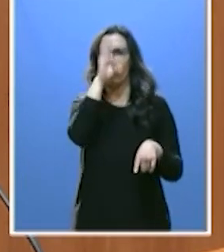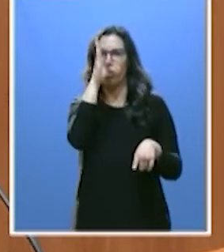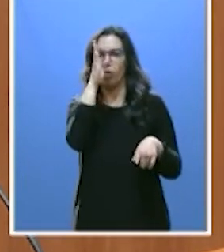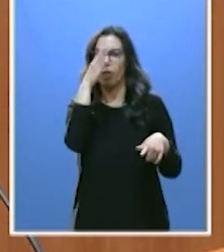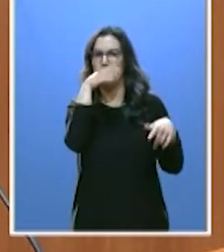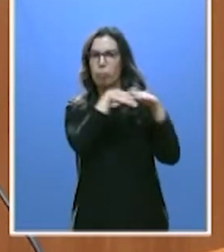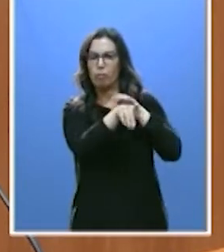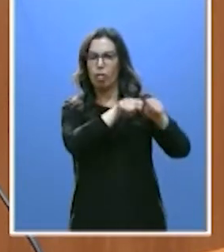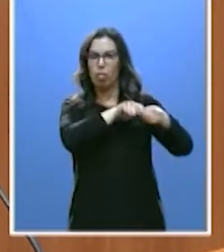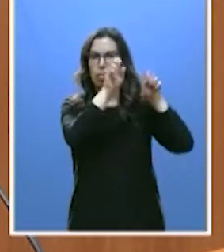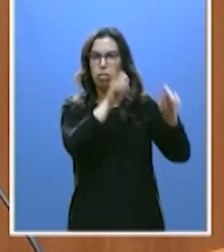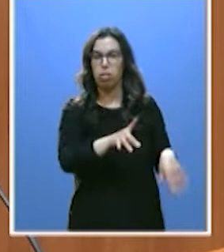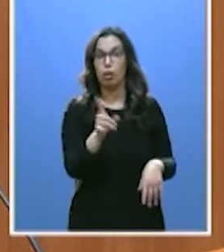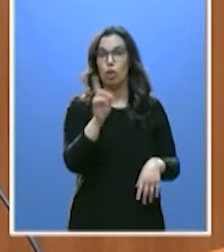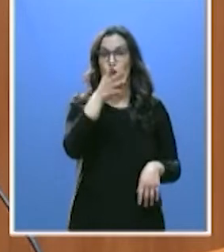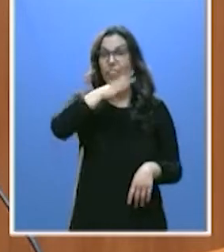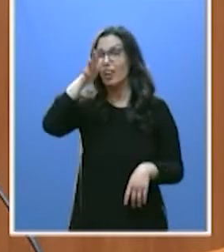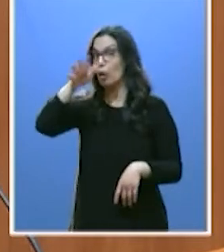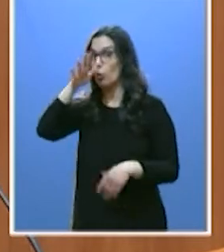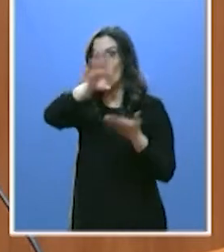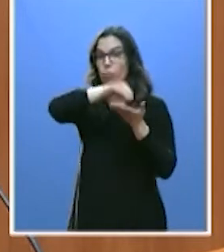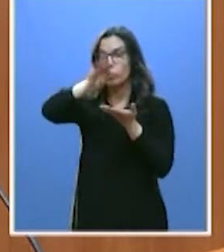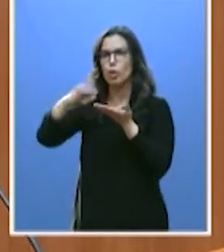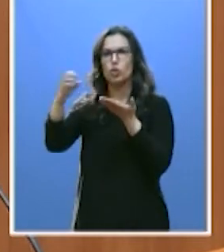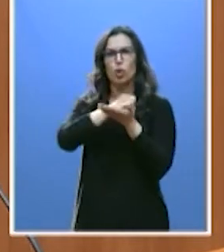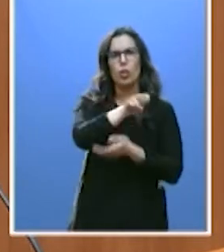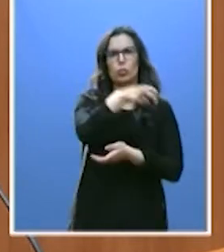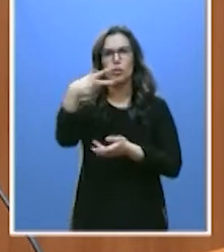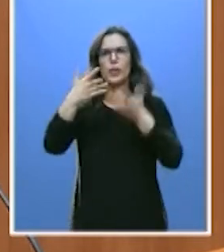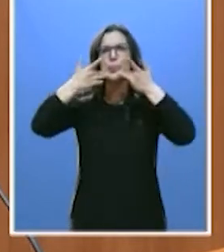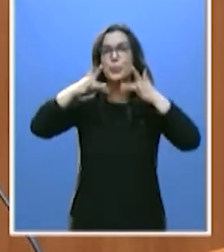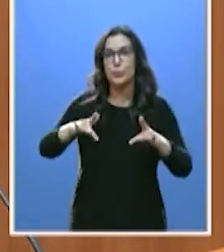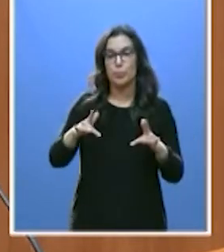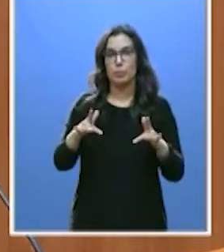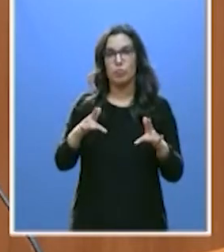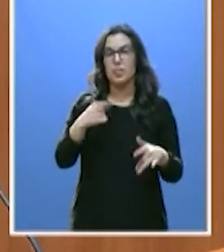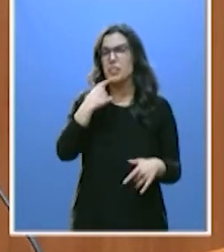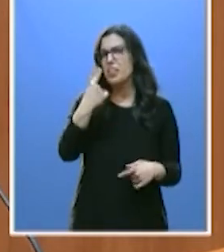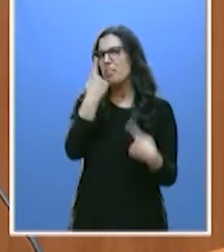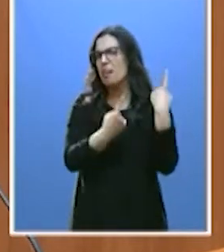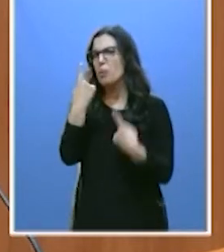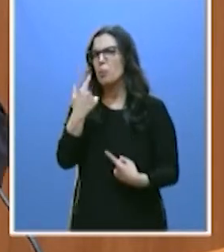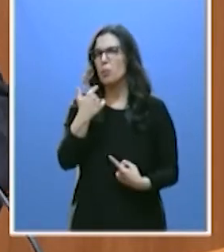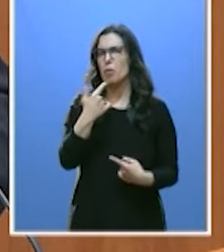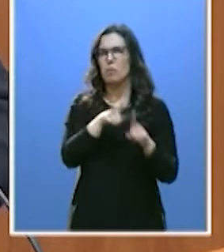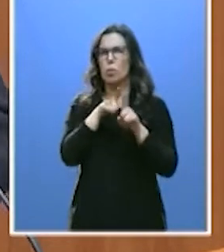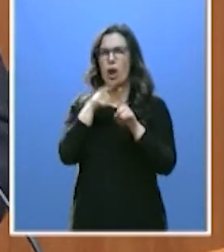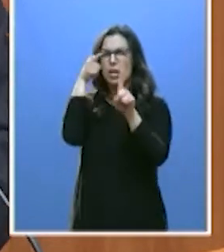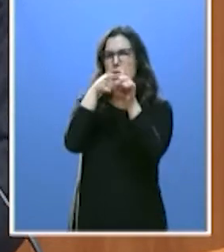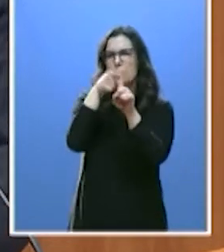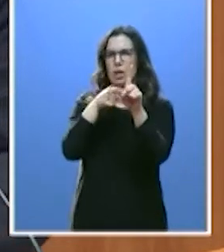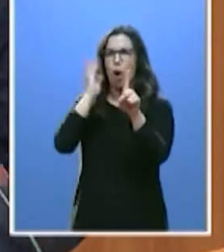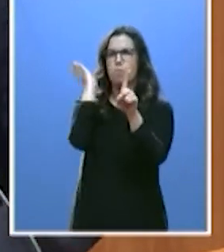Todas ellas se han resuelto con objetividad y nadie puede decir que ha sido acosado o